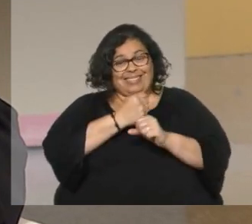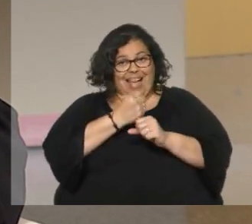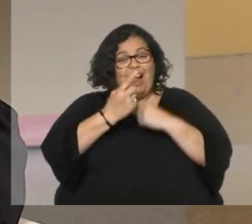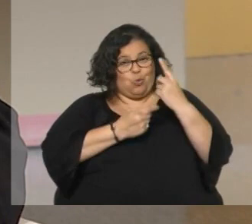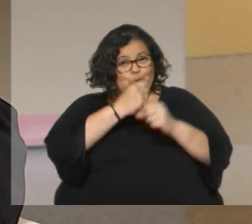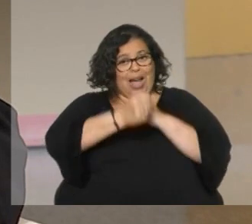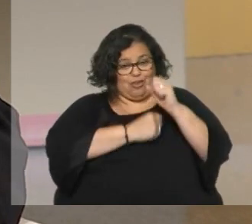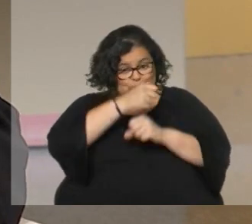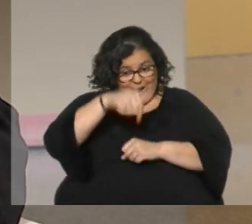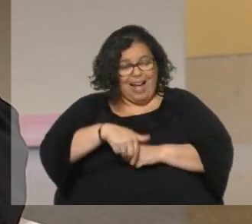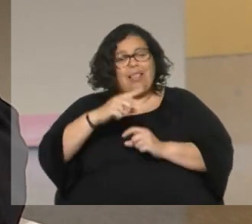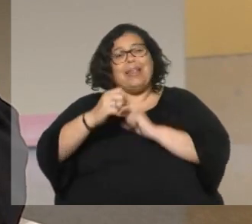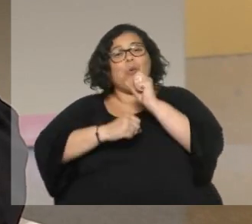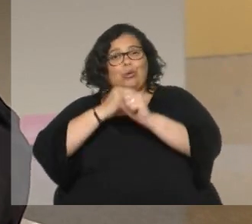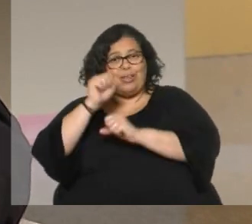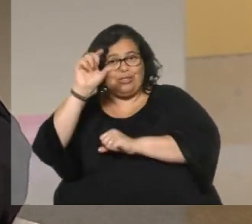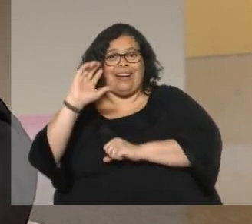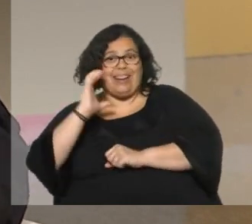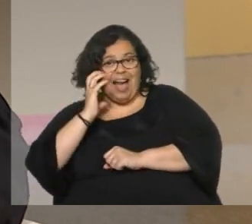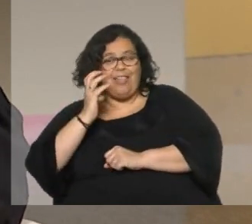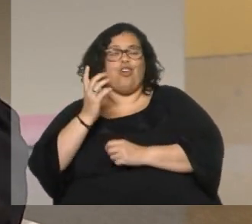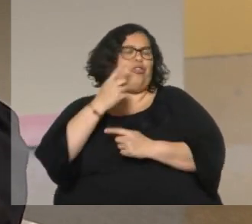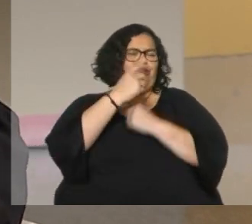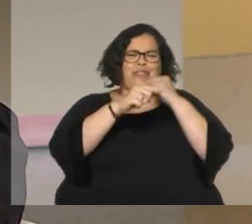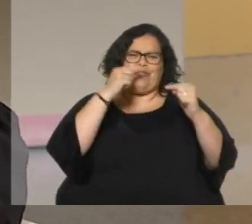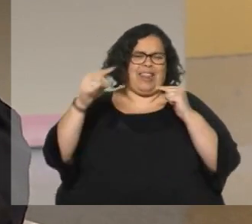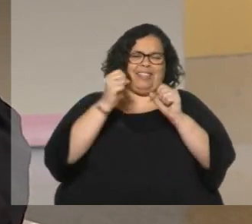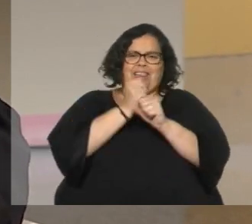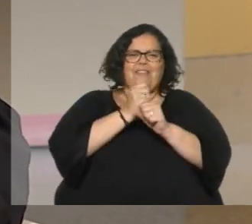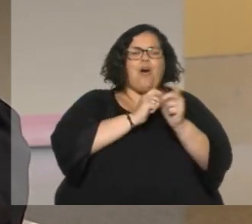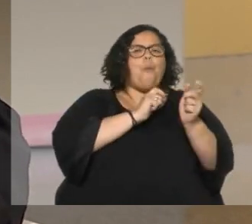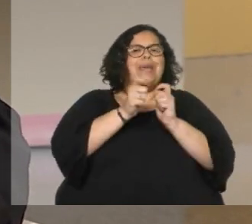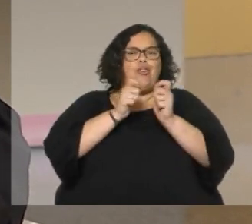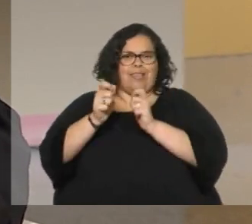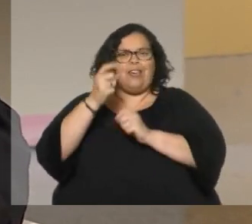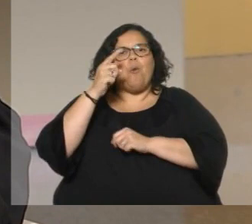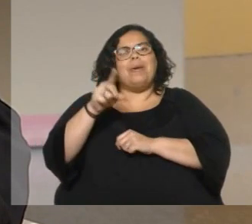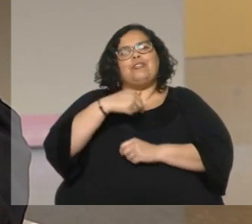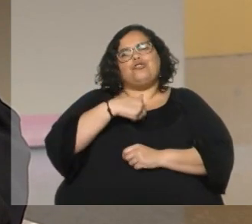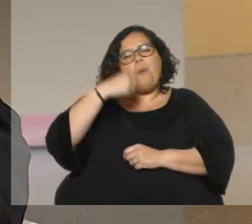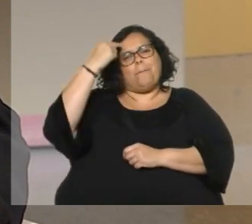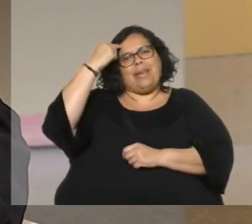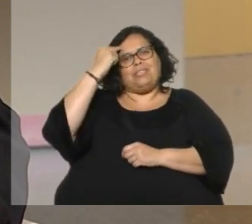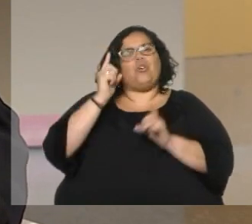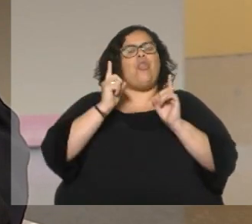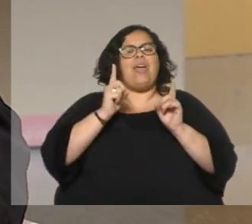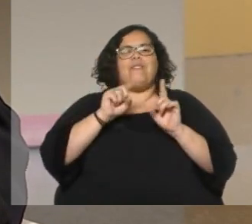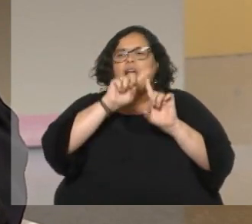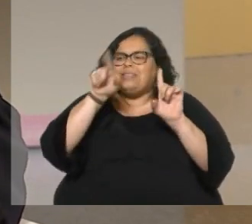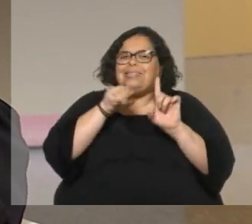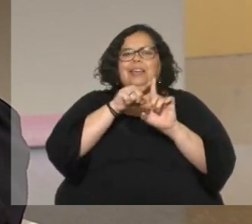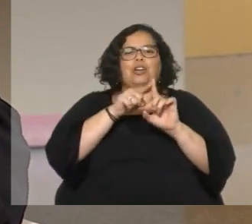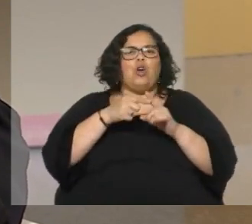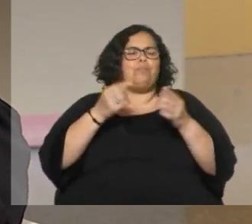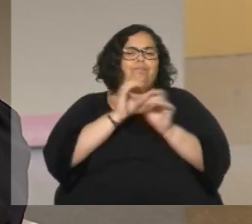muchos años en radio, haciendo otras tareas a nivel periodístico pero yo soy de los que piensan que los ciclos se cumplen, para bien o para